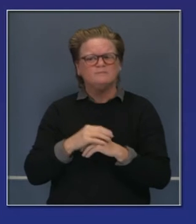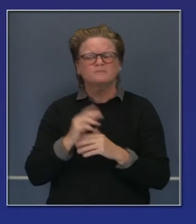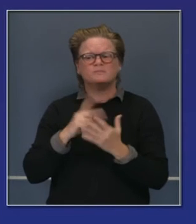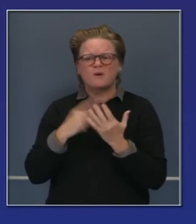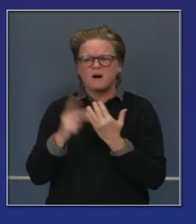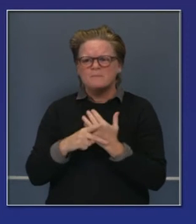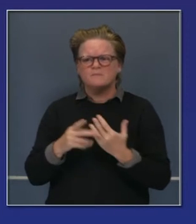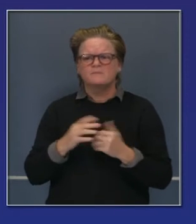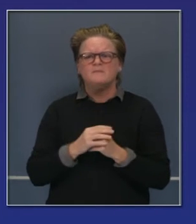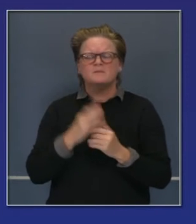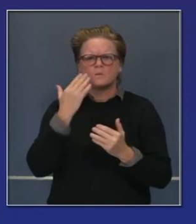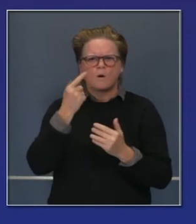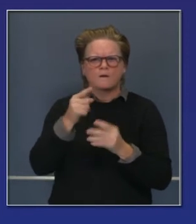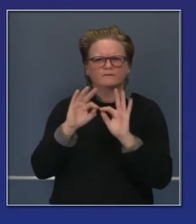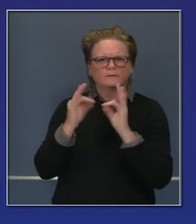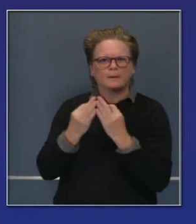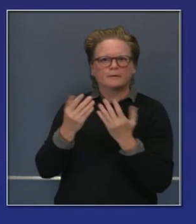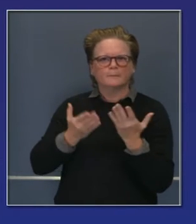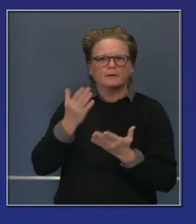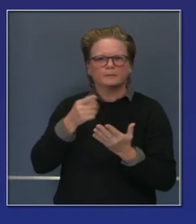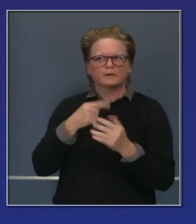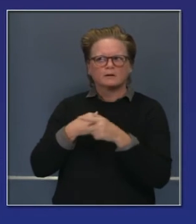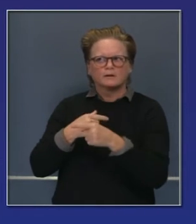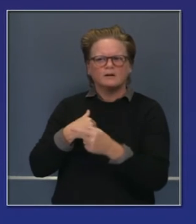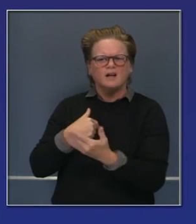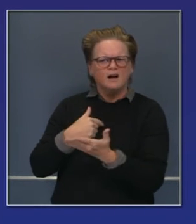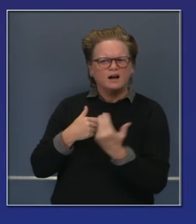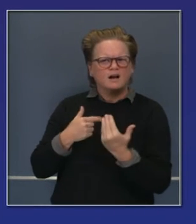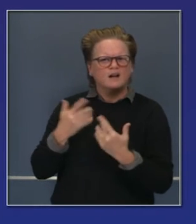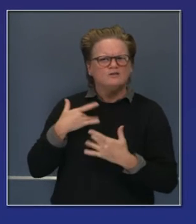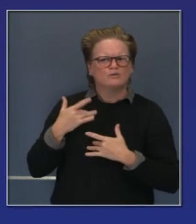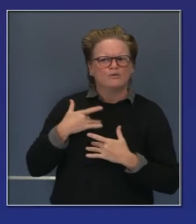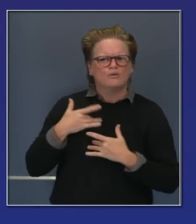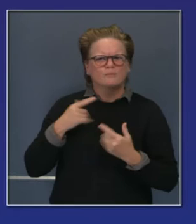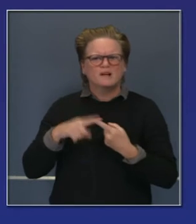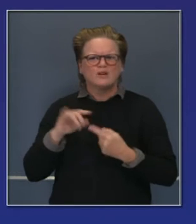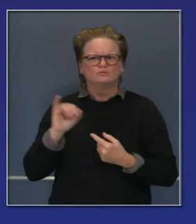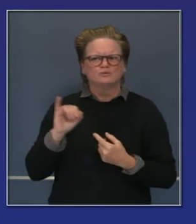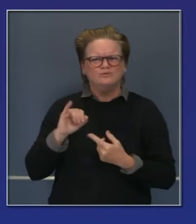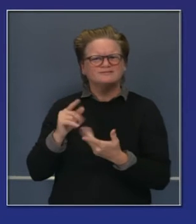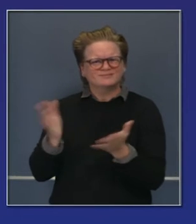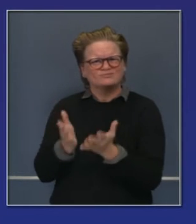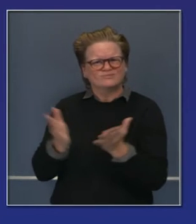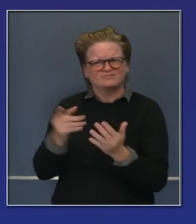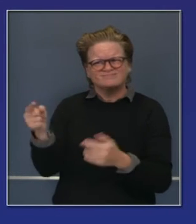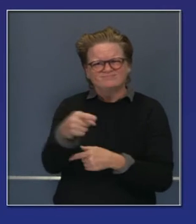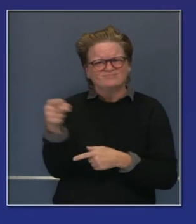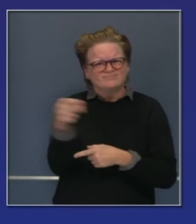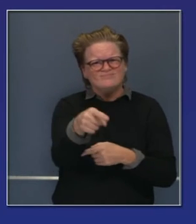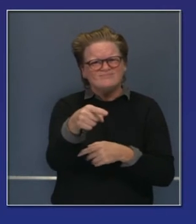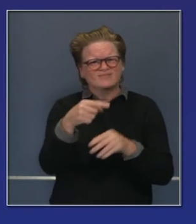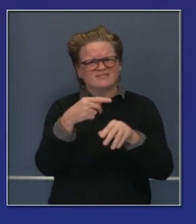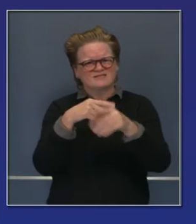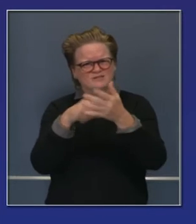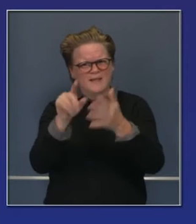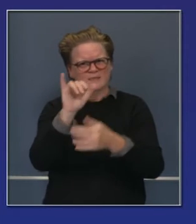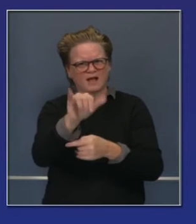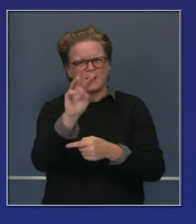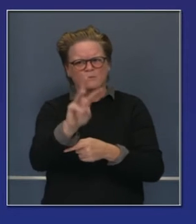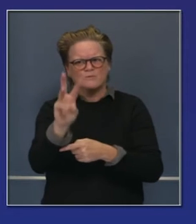familiares, amistades que sienten angustia por su cobertura médica. Infórmeles de este sitio web.